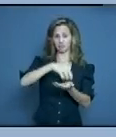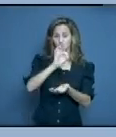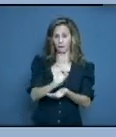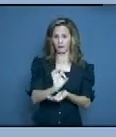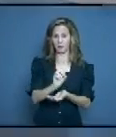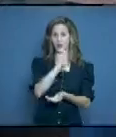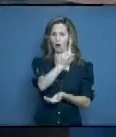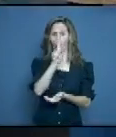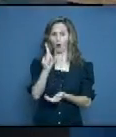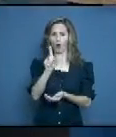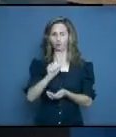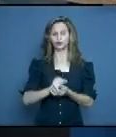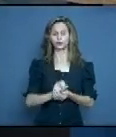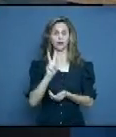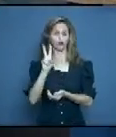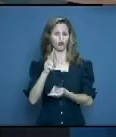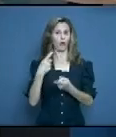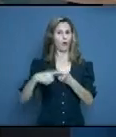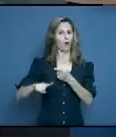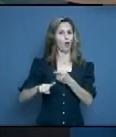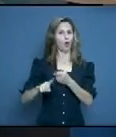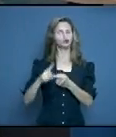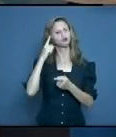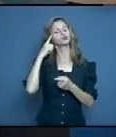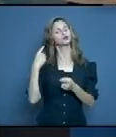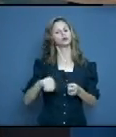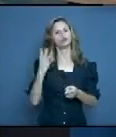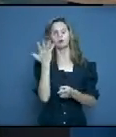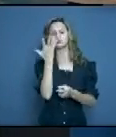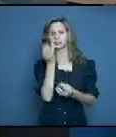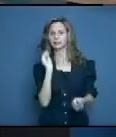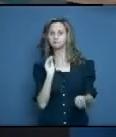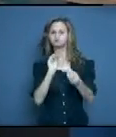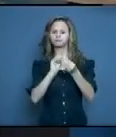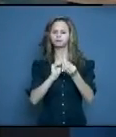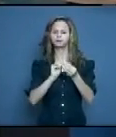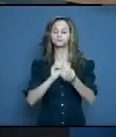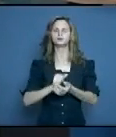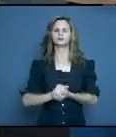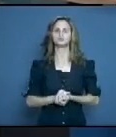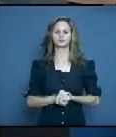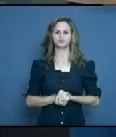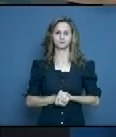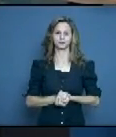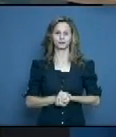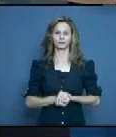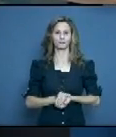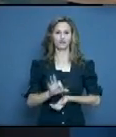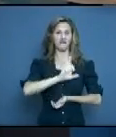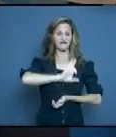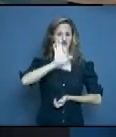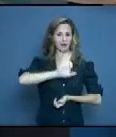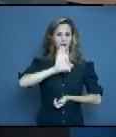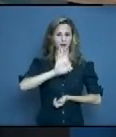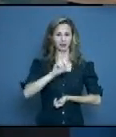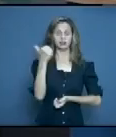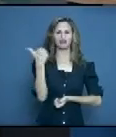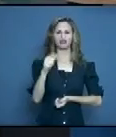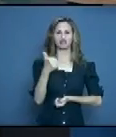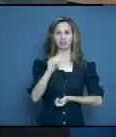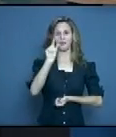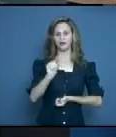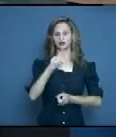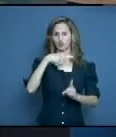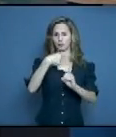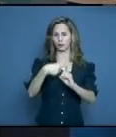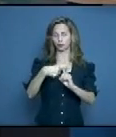confirmados. Y 2 pacientes con fuente de infección indeterminada. Del municipio de Fran País, se reportan 10 positivos. Área de salud,